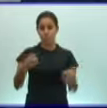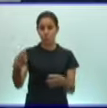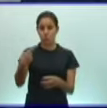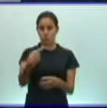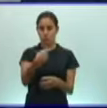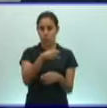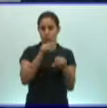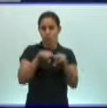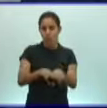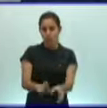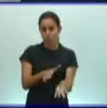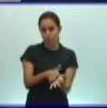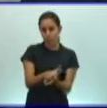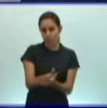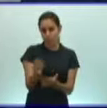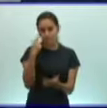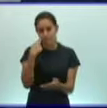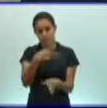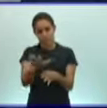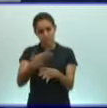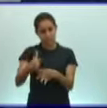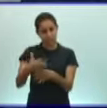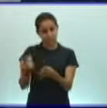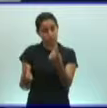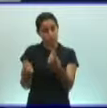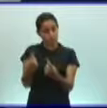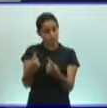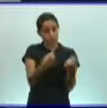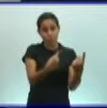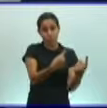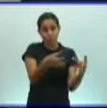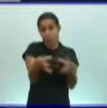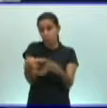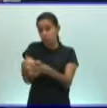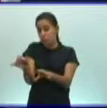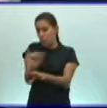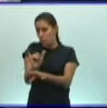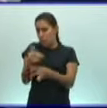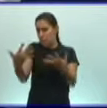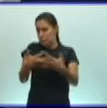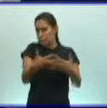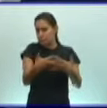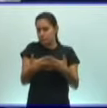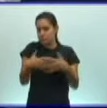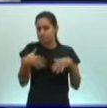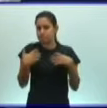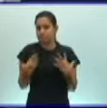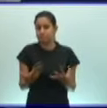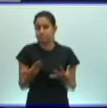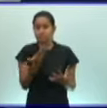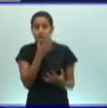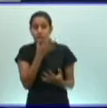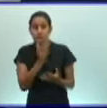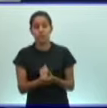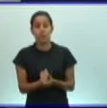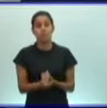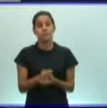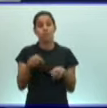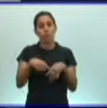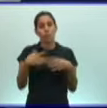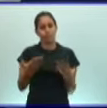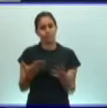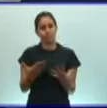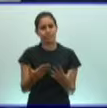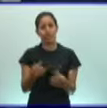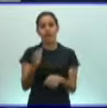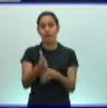diferencias sustanciales entre uno y otro. También semejanzas como es el caso de la simetría. Vemos